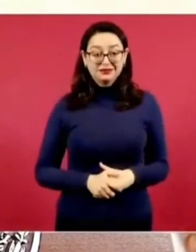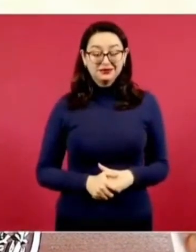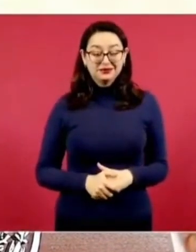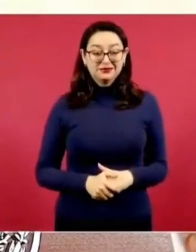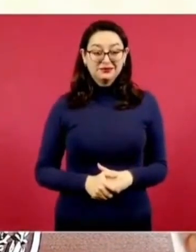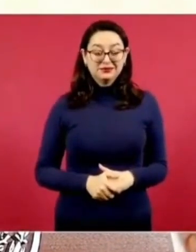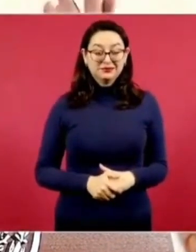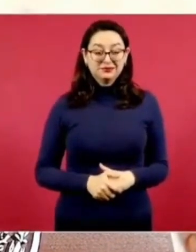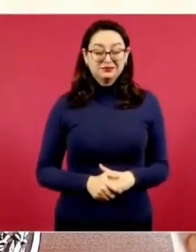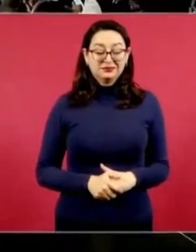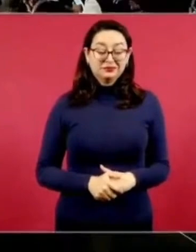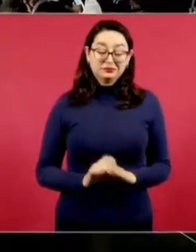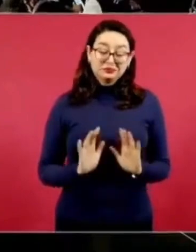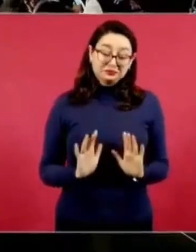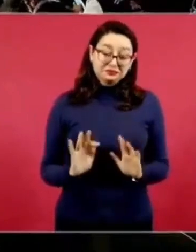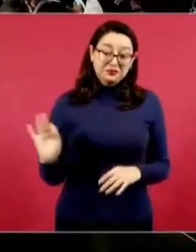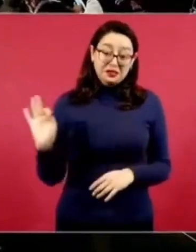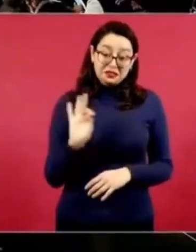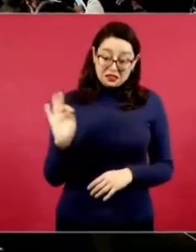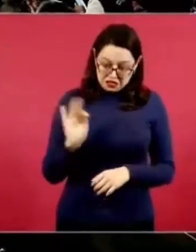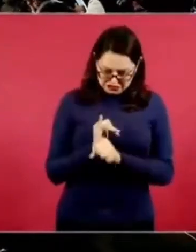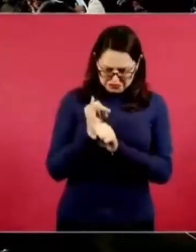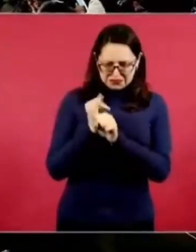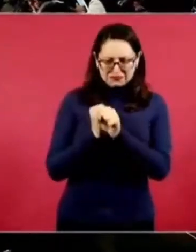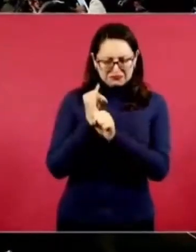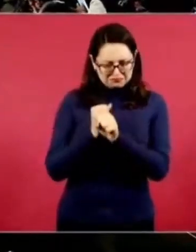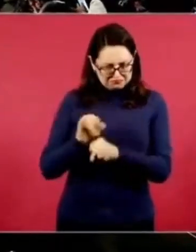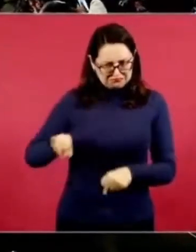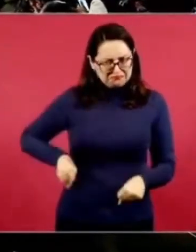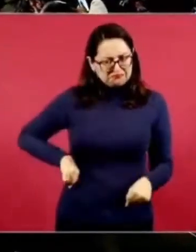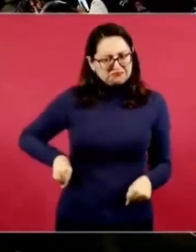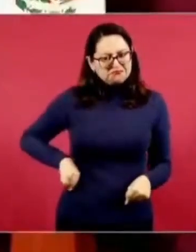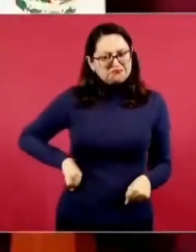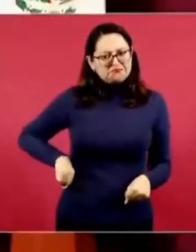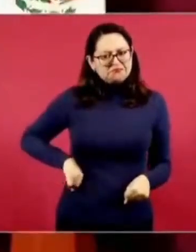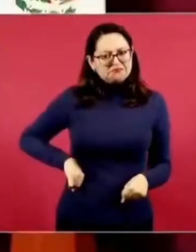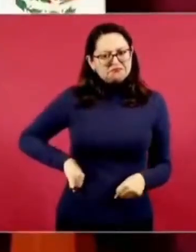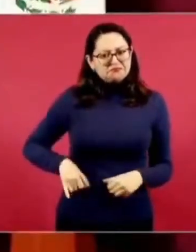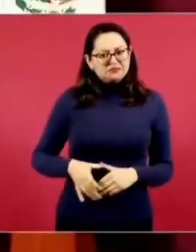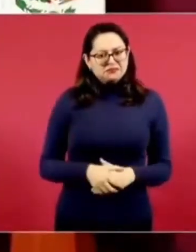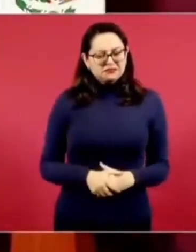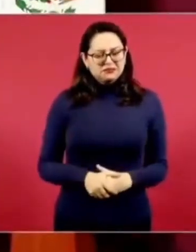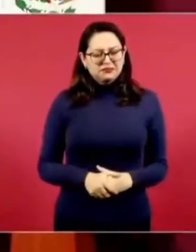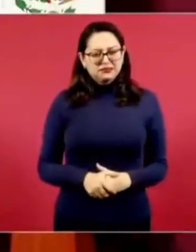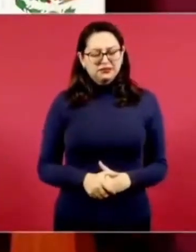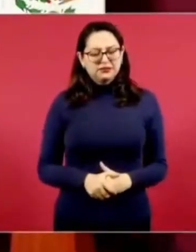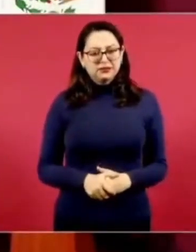O con otros, es buen tema. ¿Y por qué es buen tema?